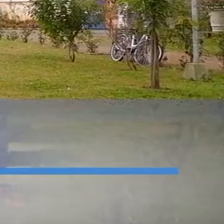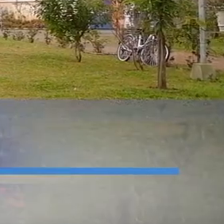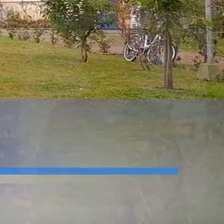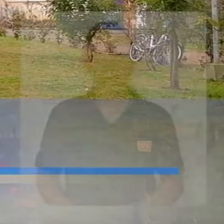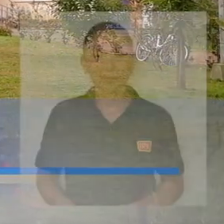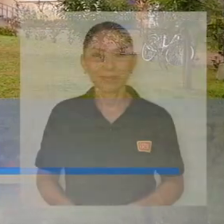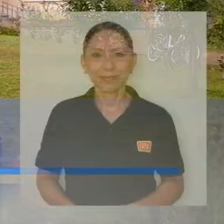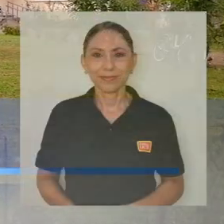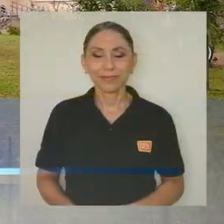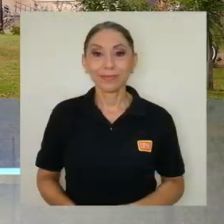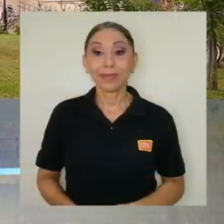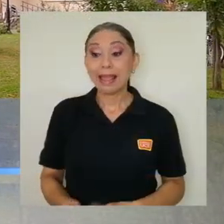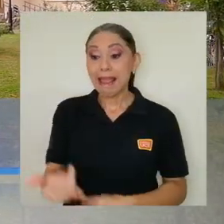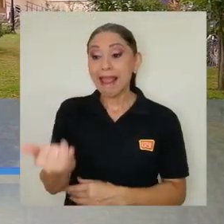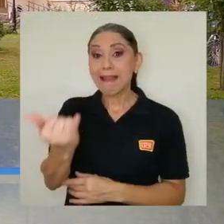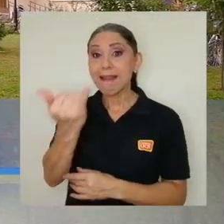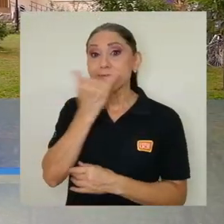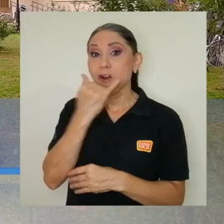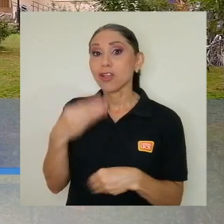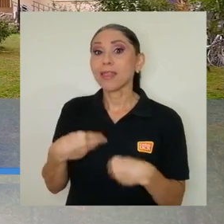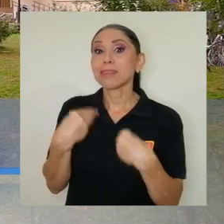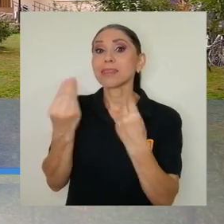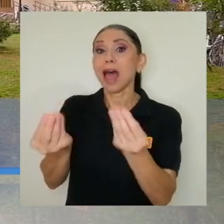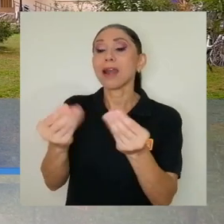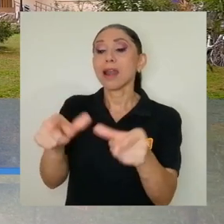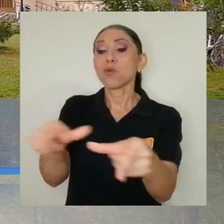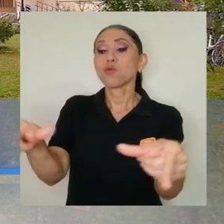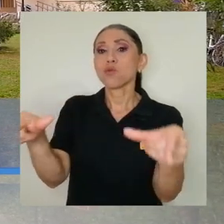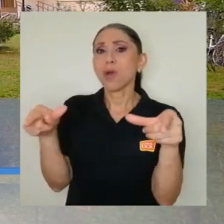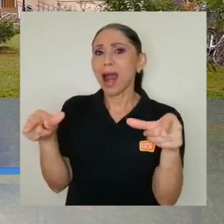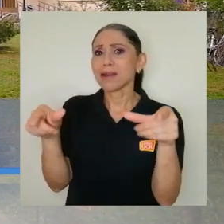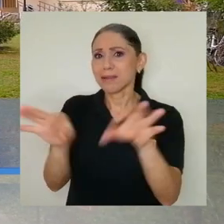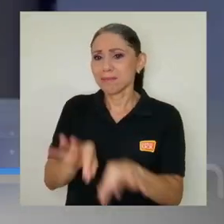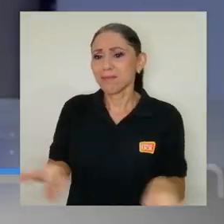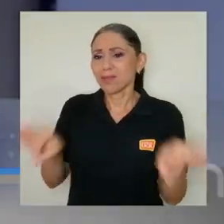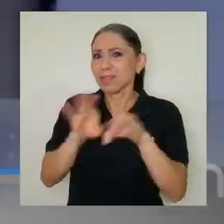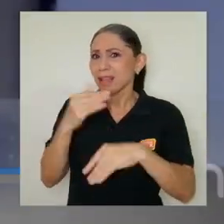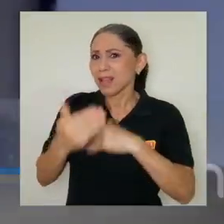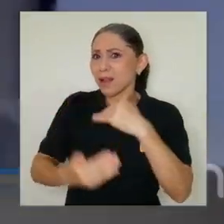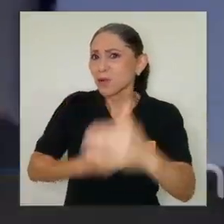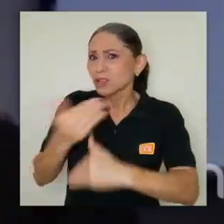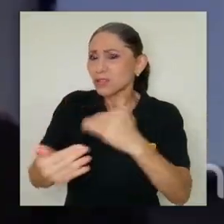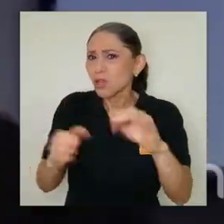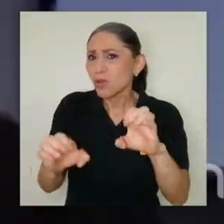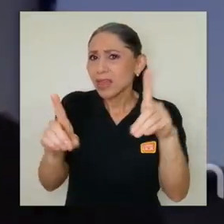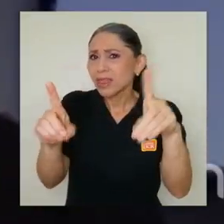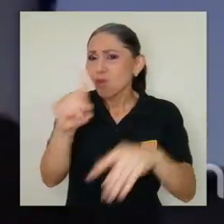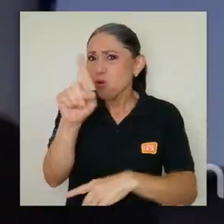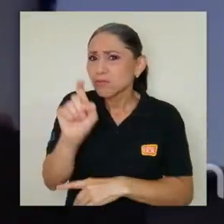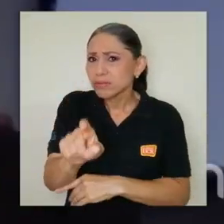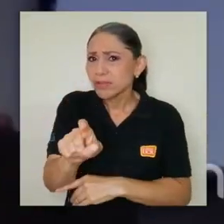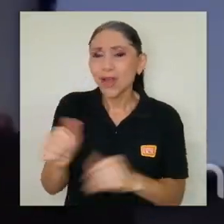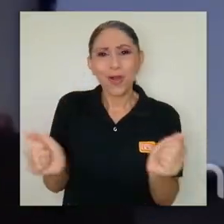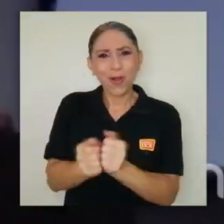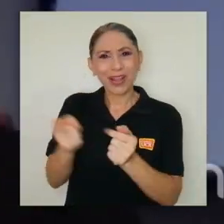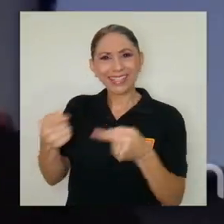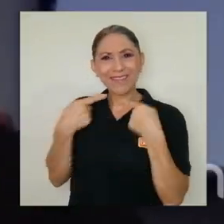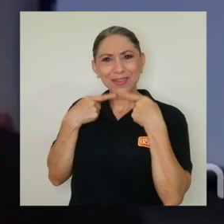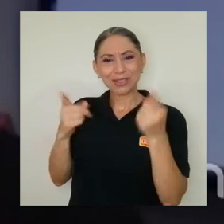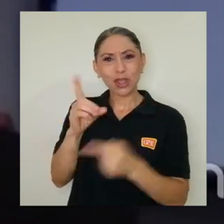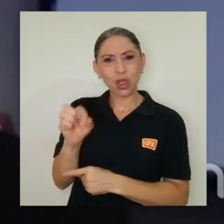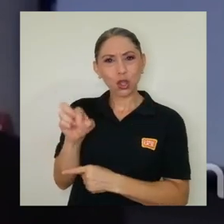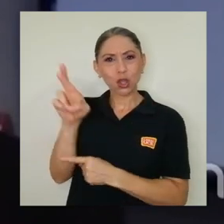dar al error un lugar en el proceso educativo con esa afirmación el doctor jose antonio blanco